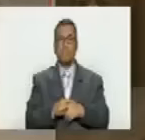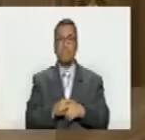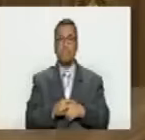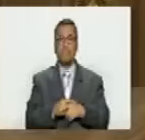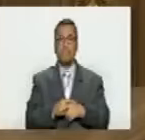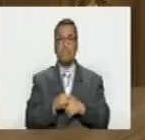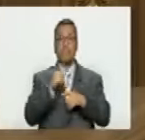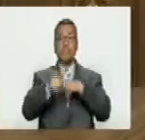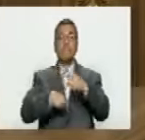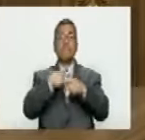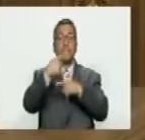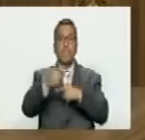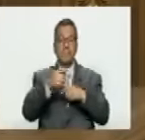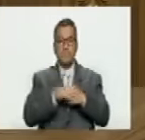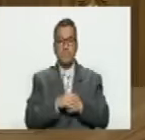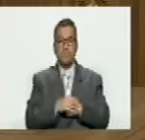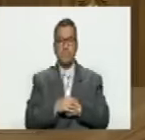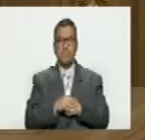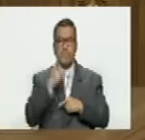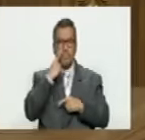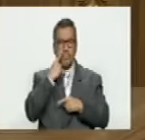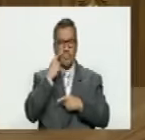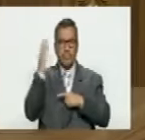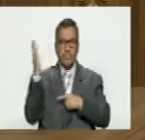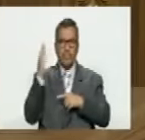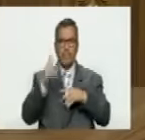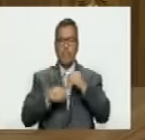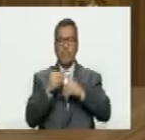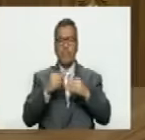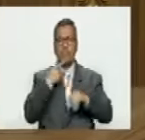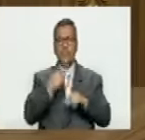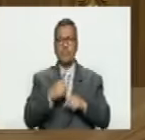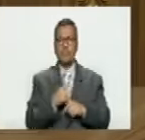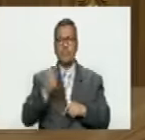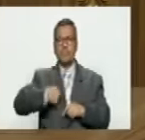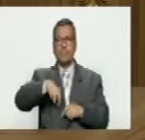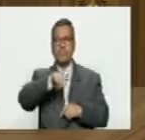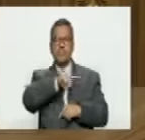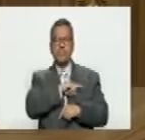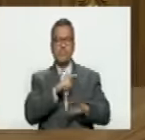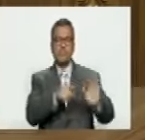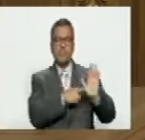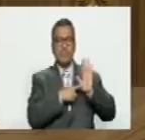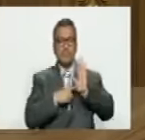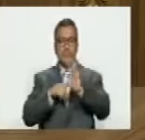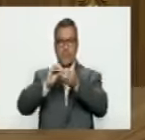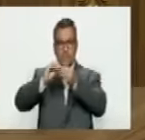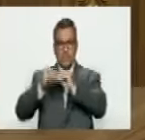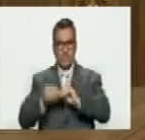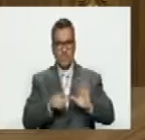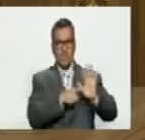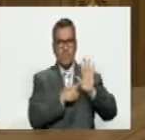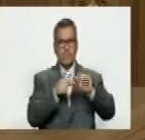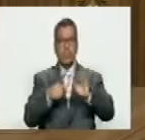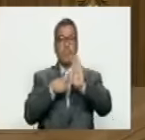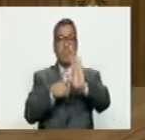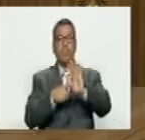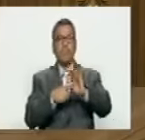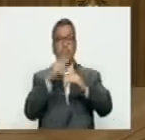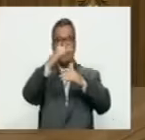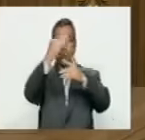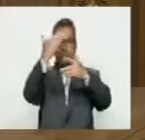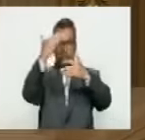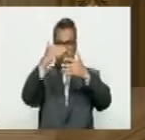en la siguiente lámina ustedes ven como ellos dicen nosotros le estamos mostrando el modelo le estamos mostrando los